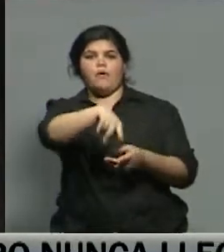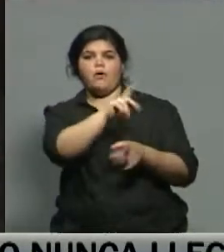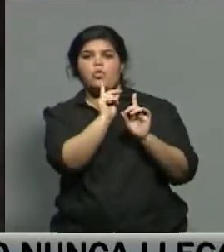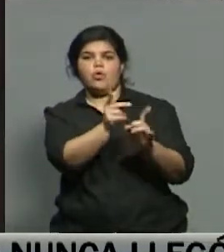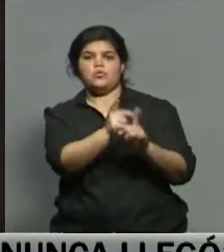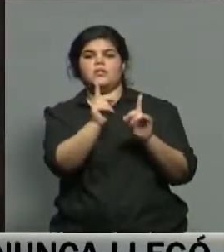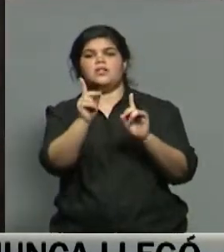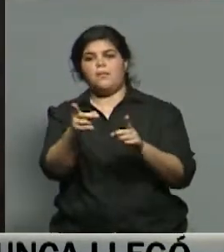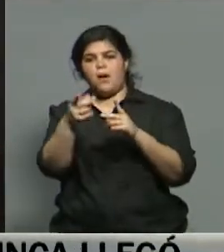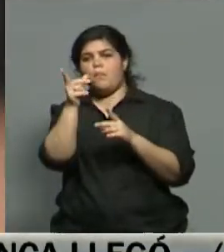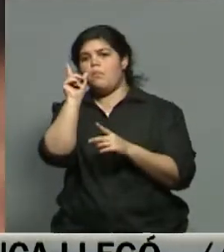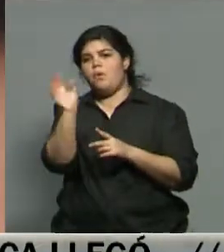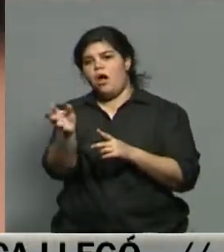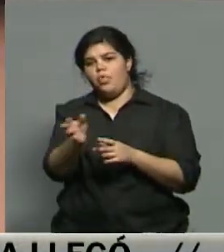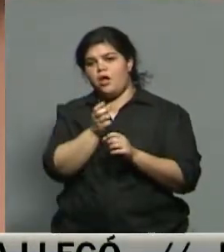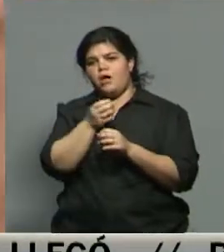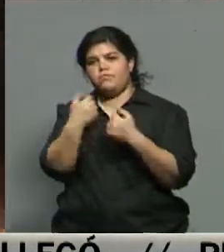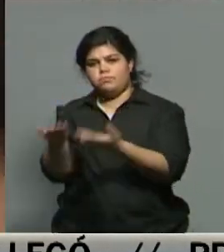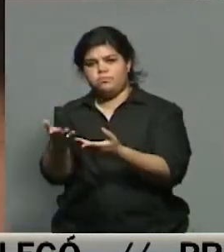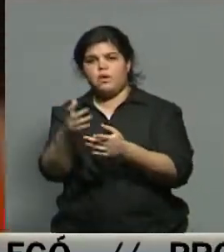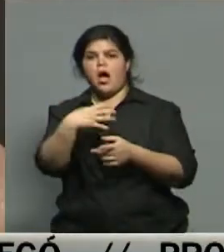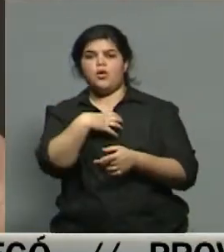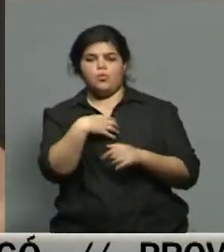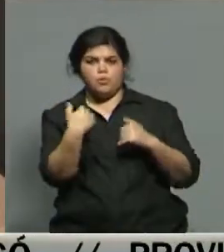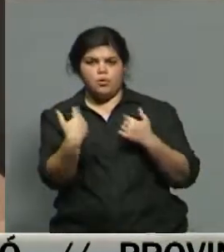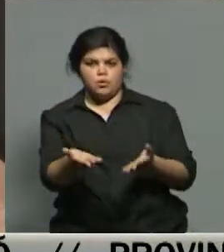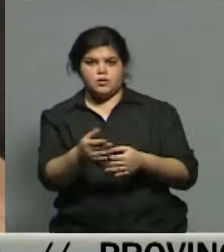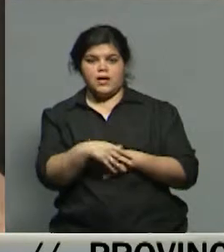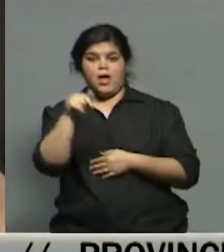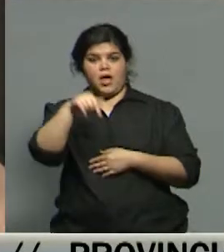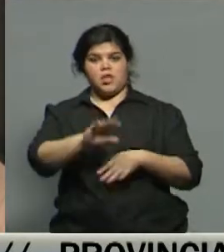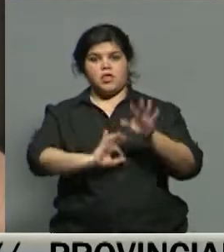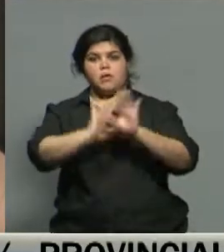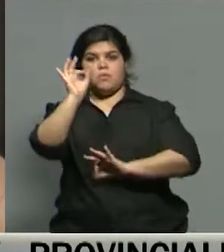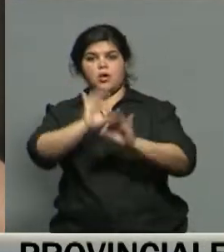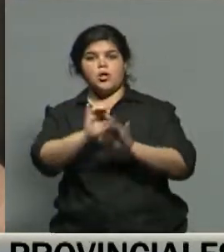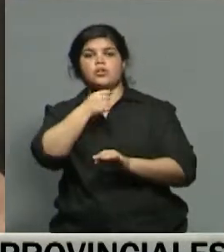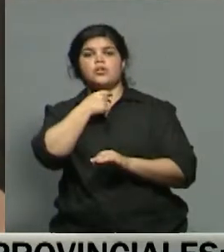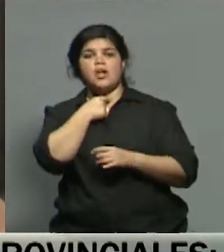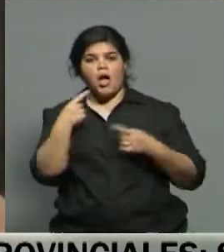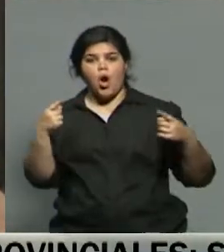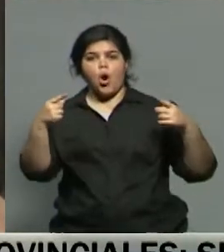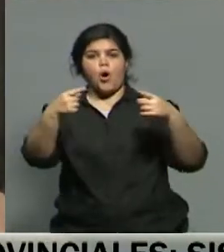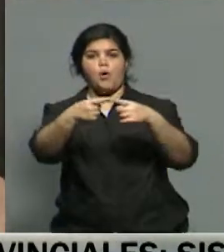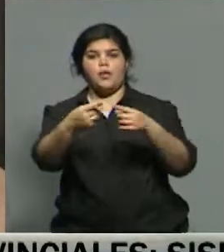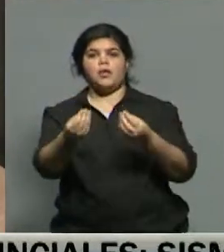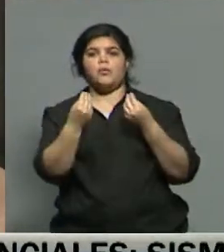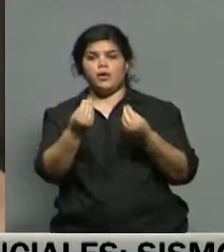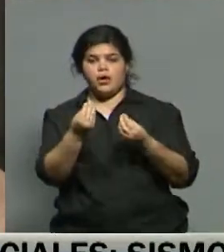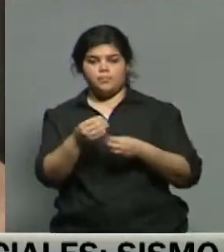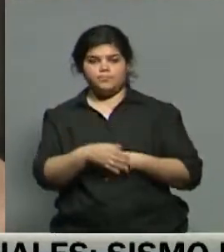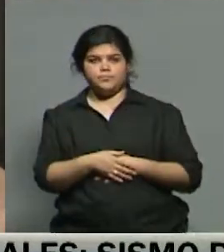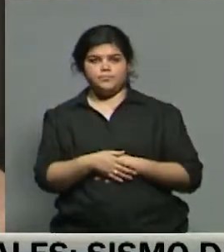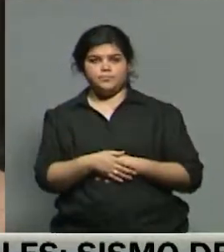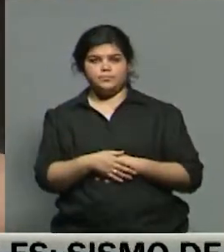los padres, para los niños. Este proyecto pretende ser una ley, o sea, estaría sobre una guía, que